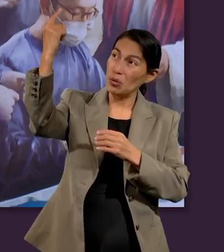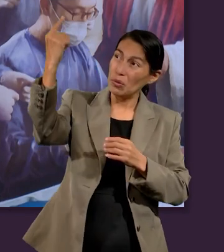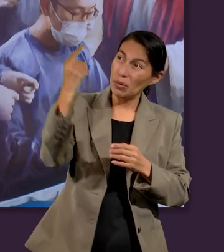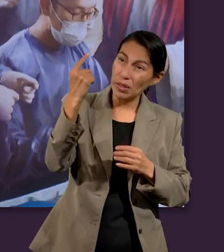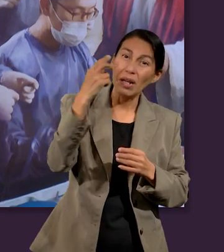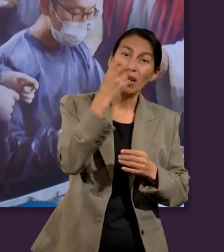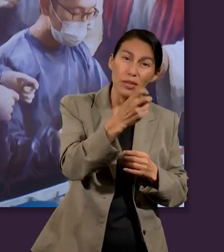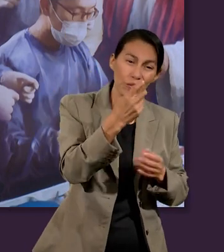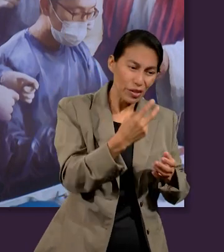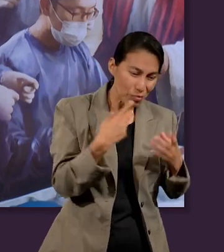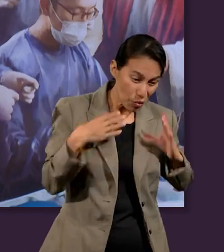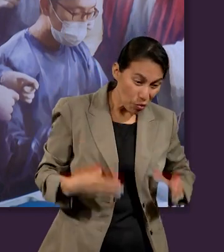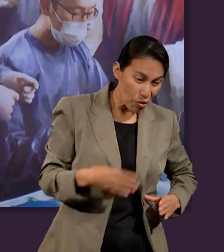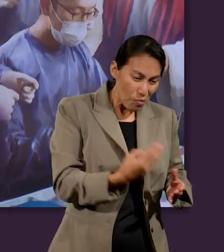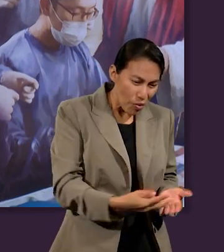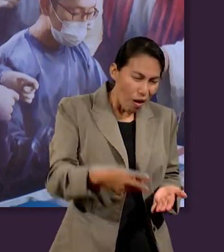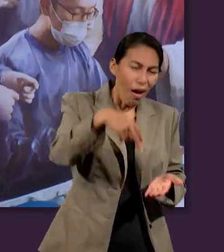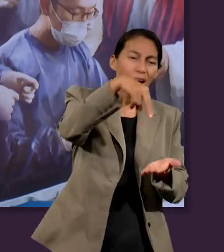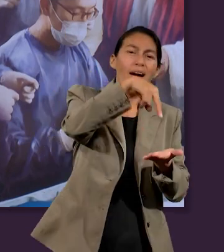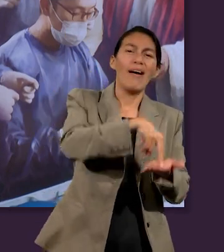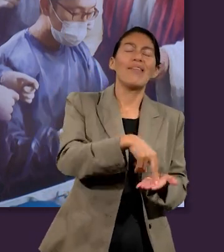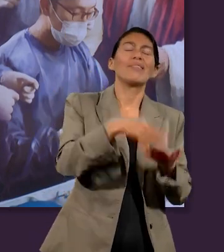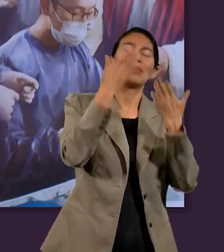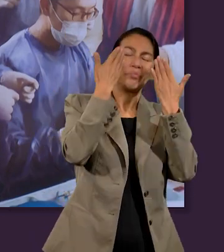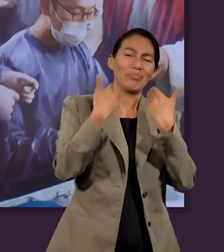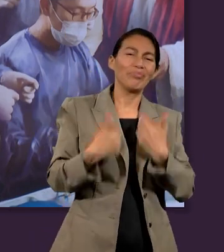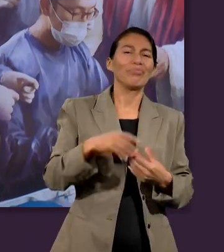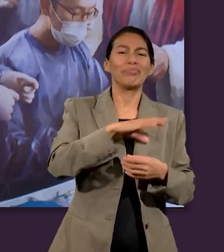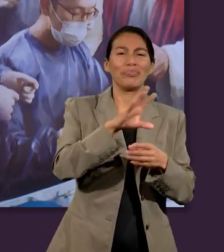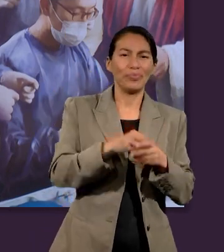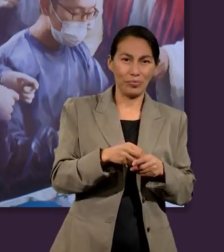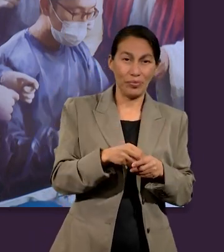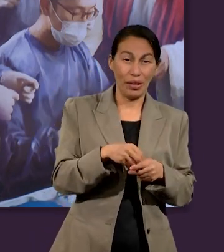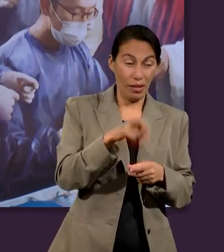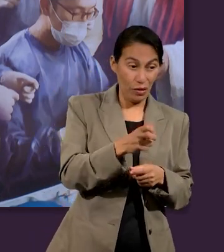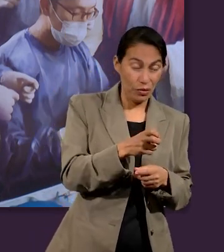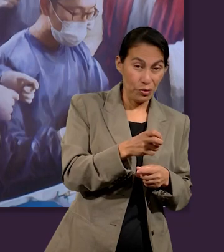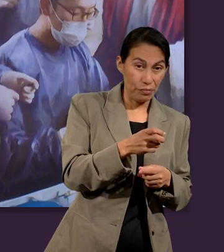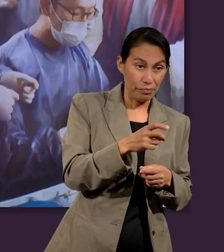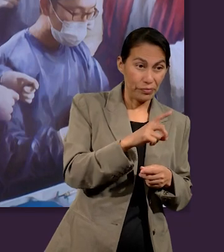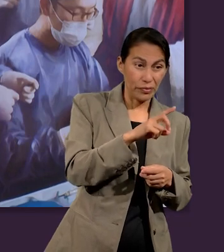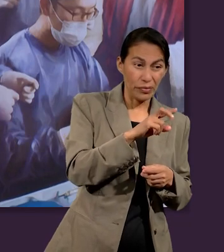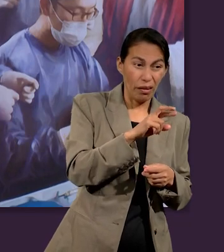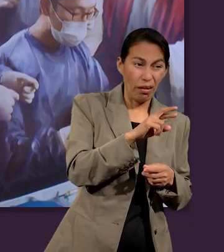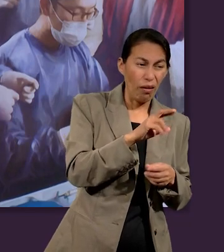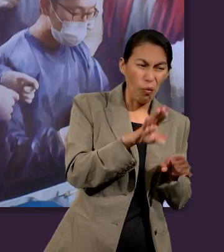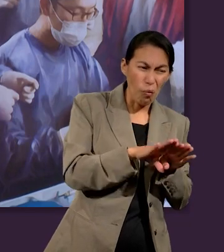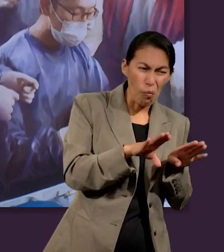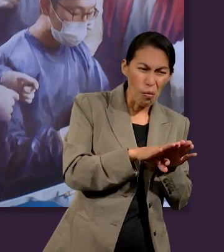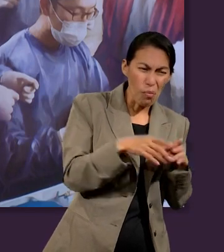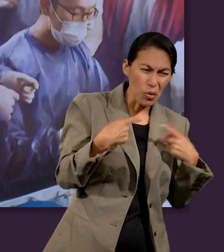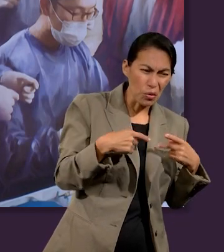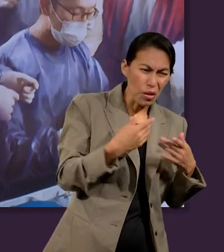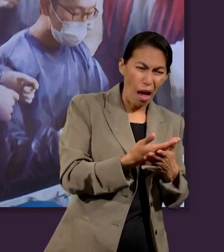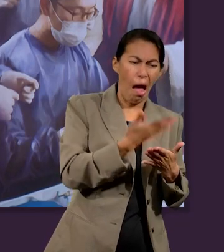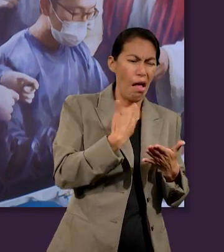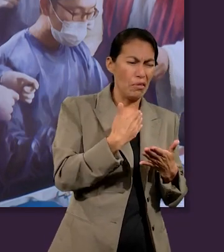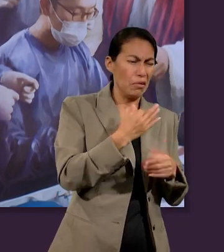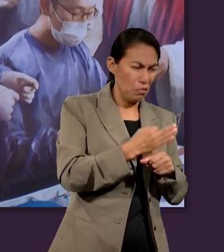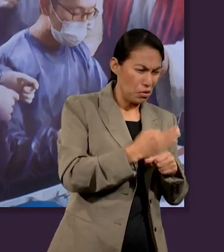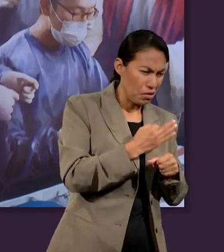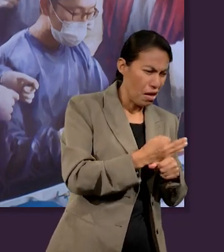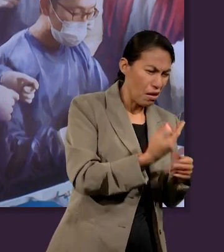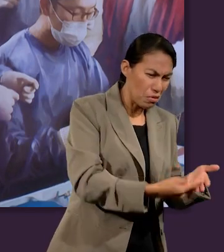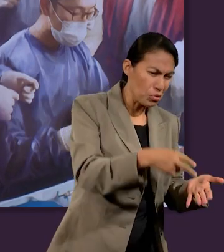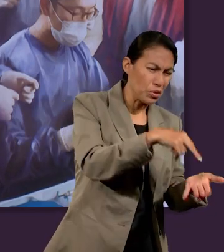va a ser resucitado en la venida de Cristo. Entonces esa concepción de reencarnación